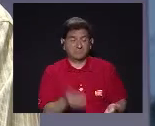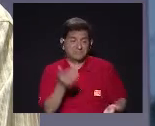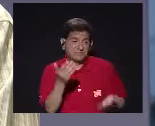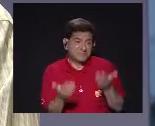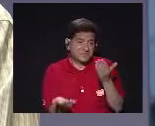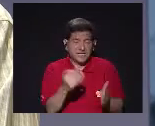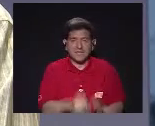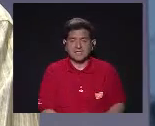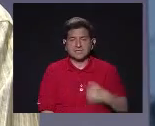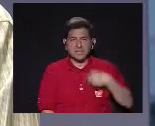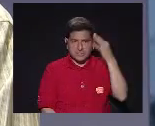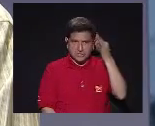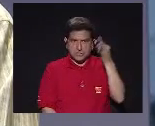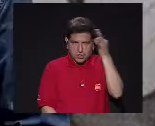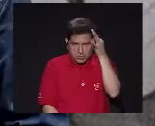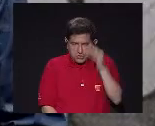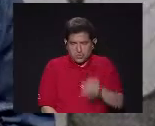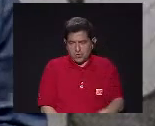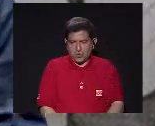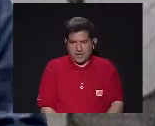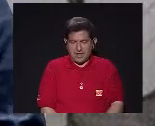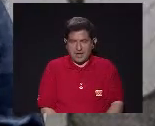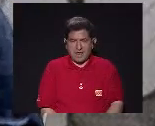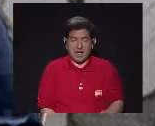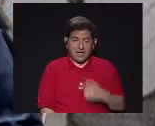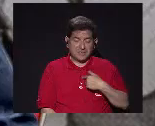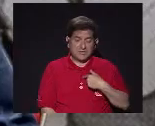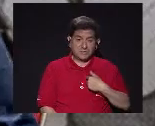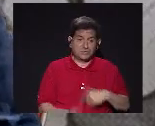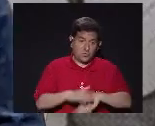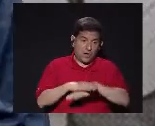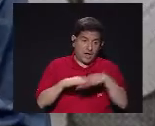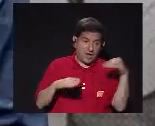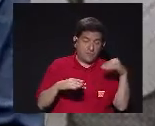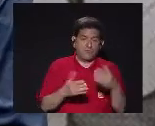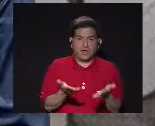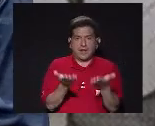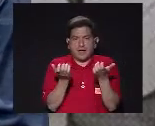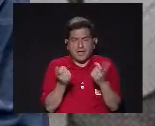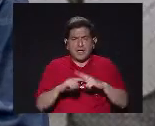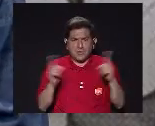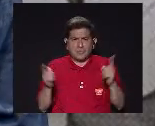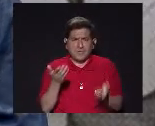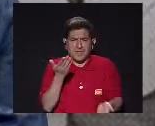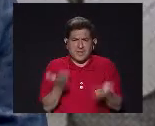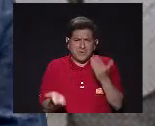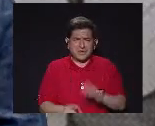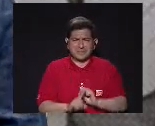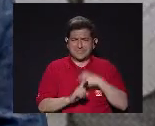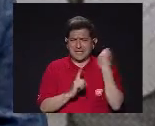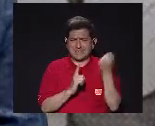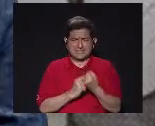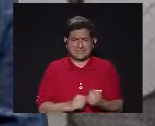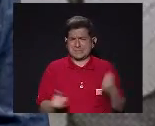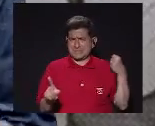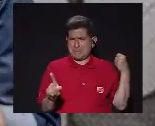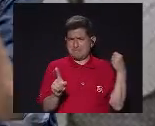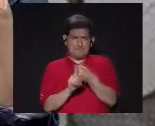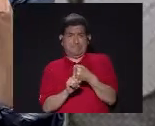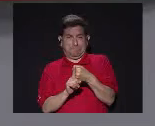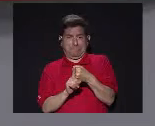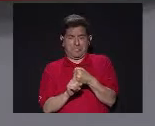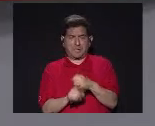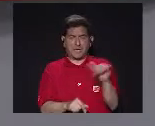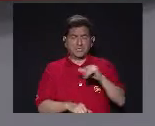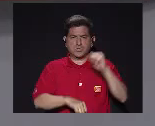Pues hago teoría Porque estoy afuera Espero seguir estando afuera Pero Debe ser una cosa Muy apabullante Debe